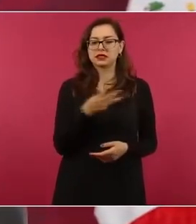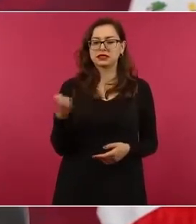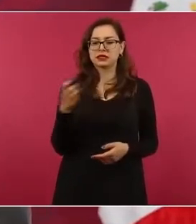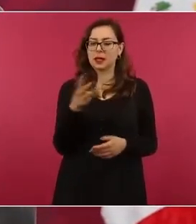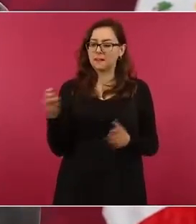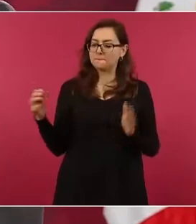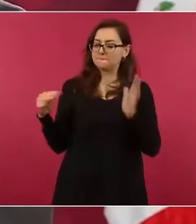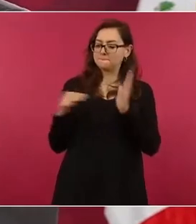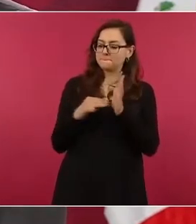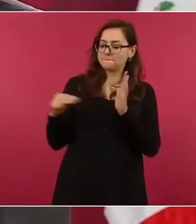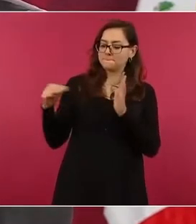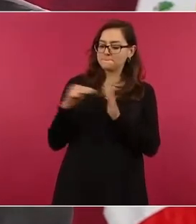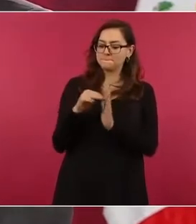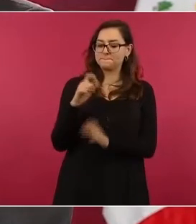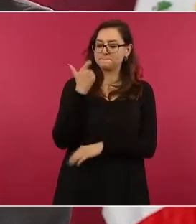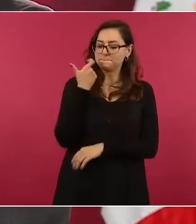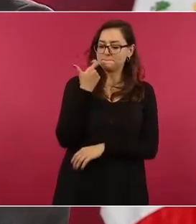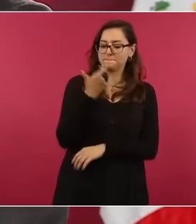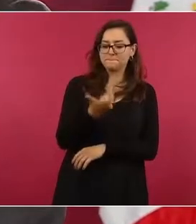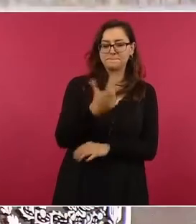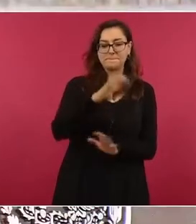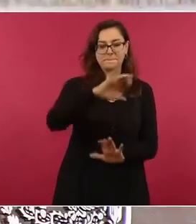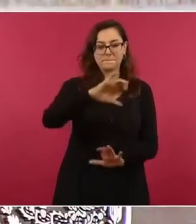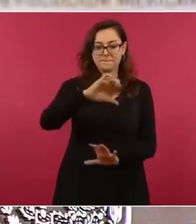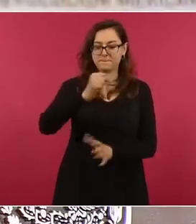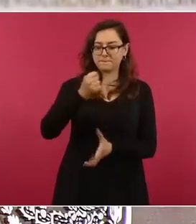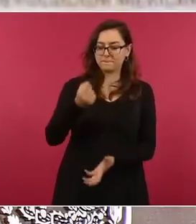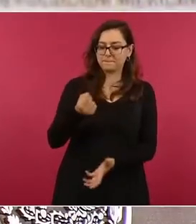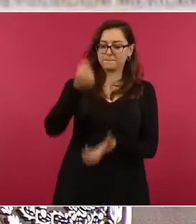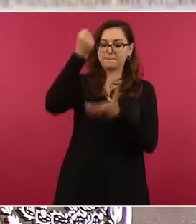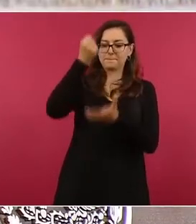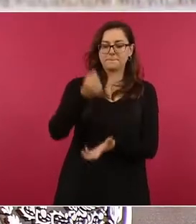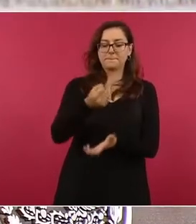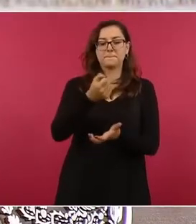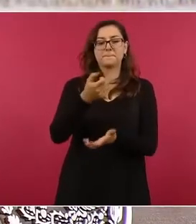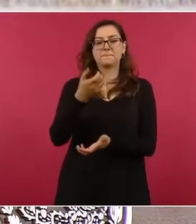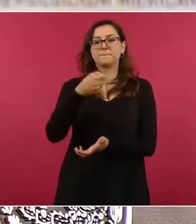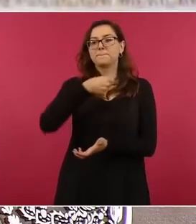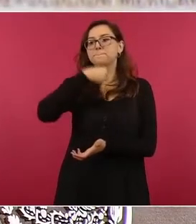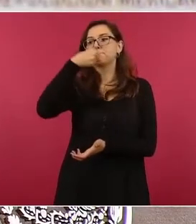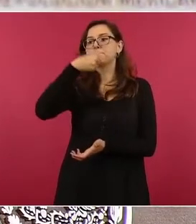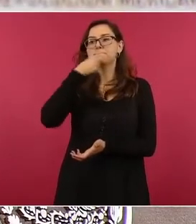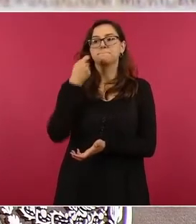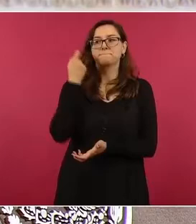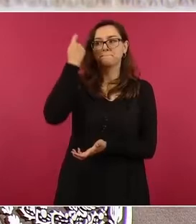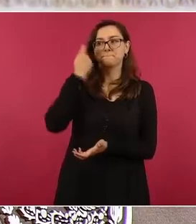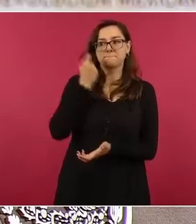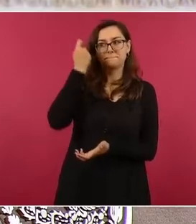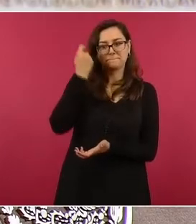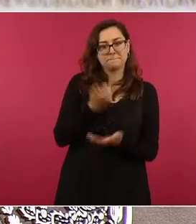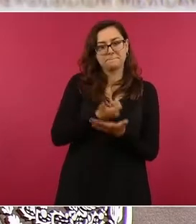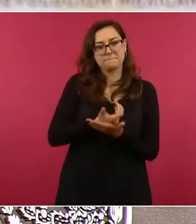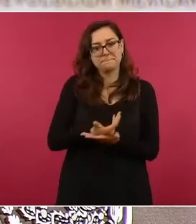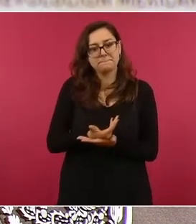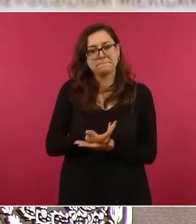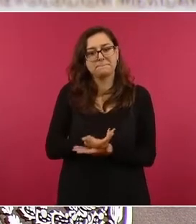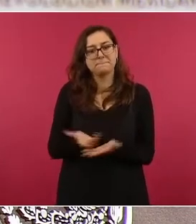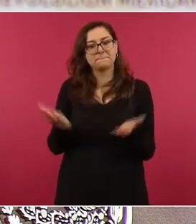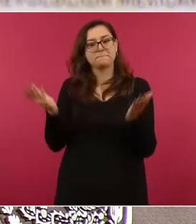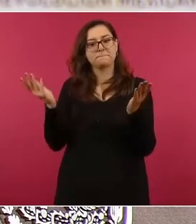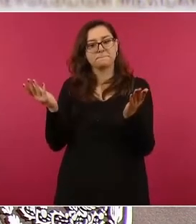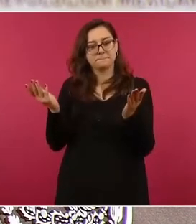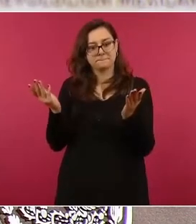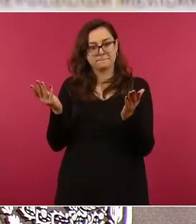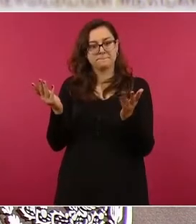millones de pesos para la pensión a adultos mayores. Y con el